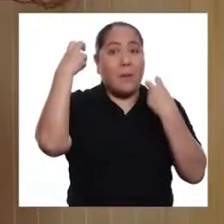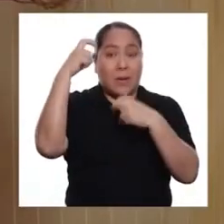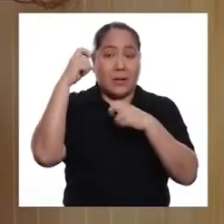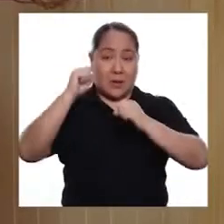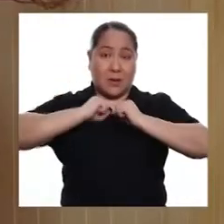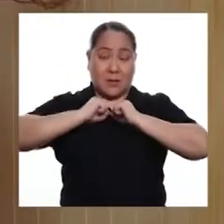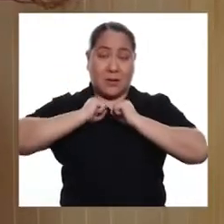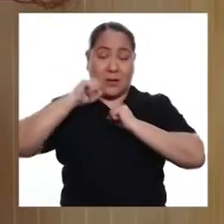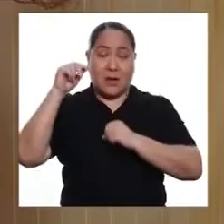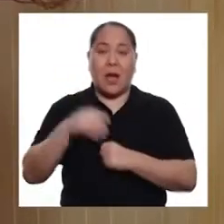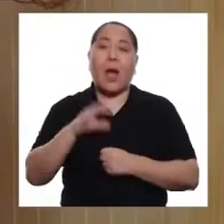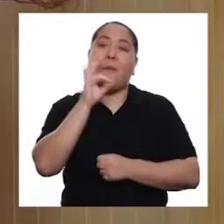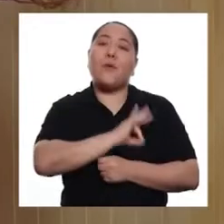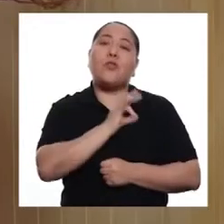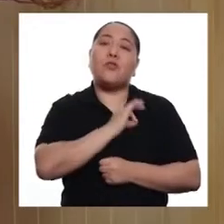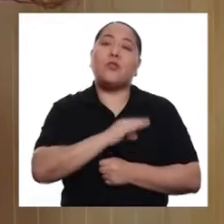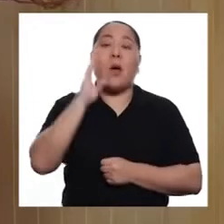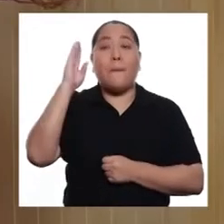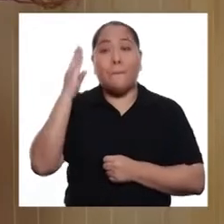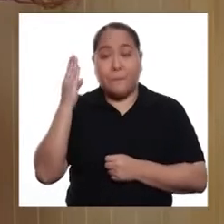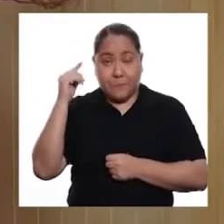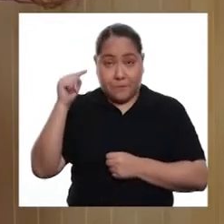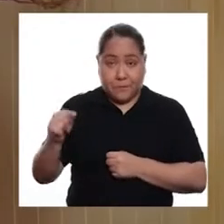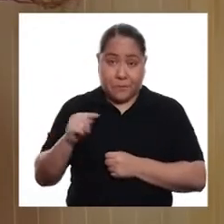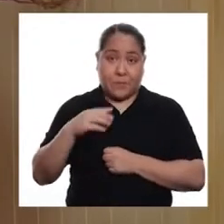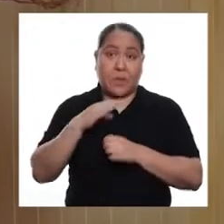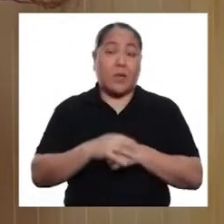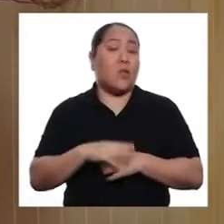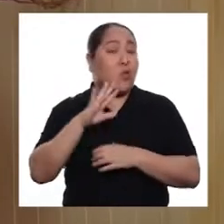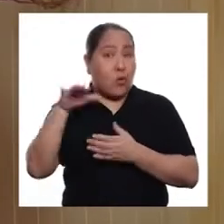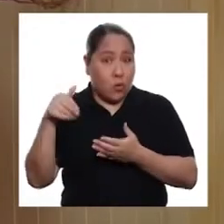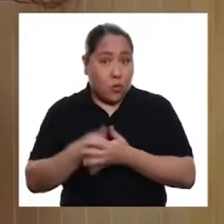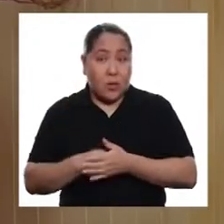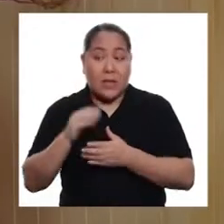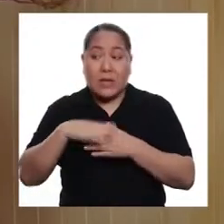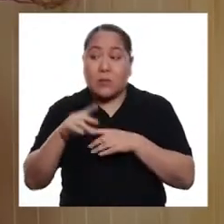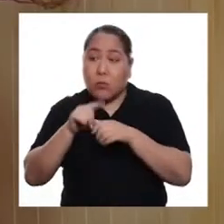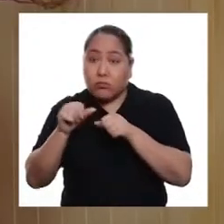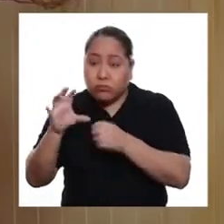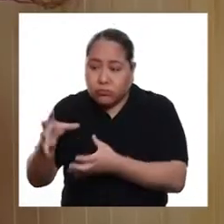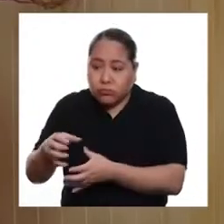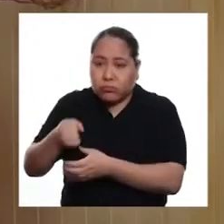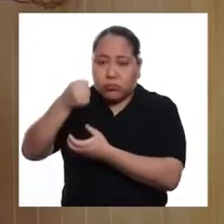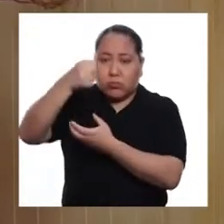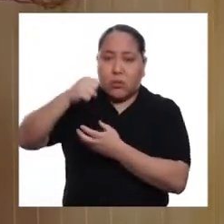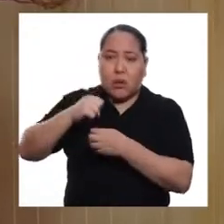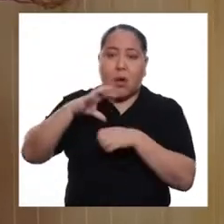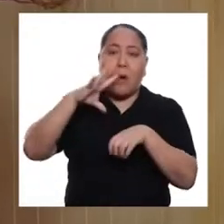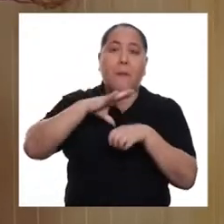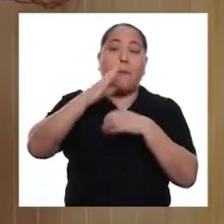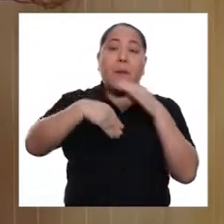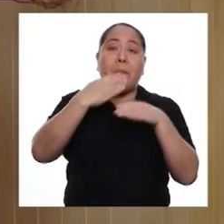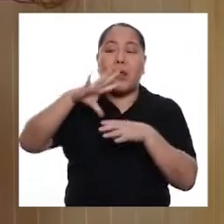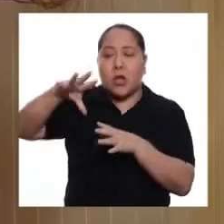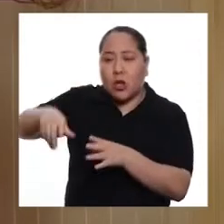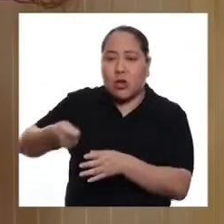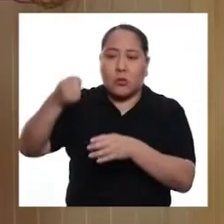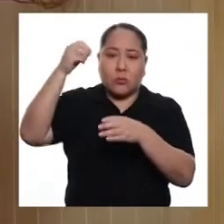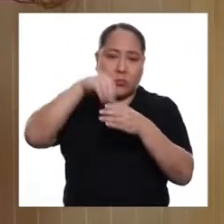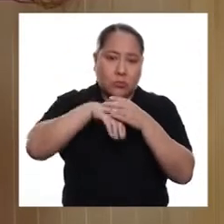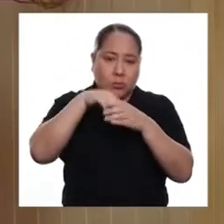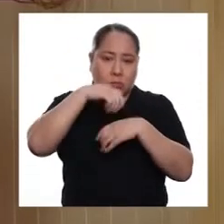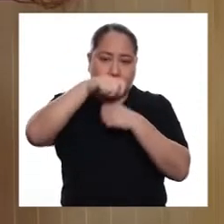a pasear y ejercitarse, aprovechar para que haga sus necesidades. Luego, recogerlas con un pedazo de papel